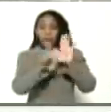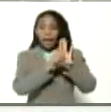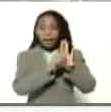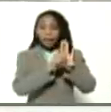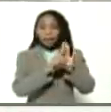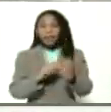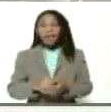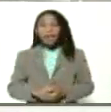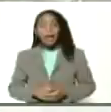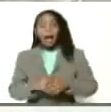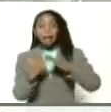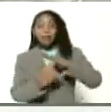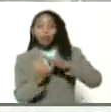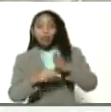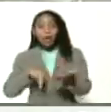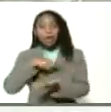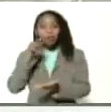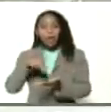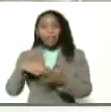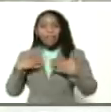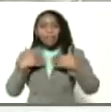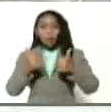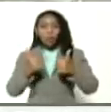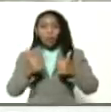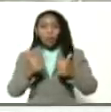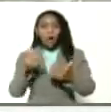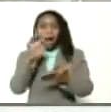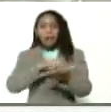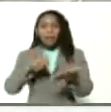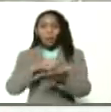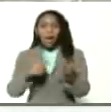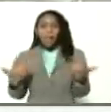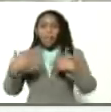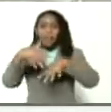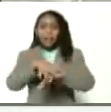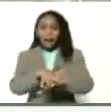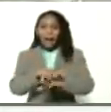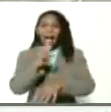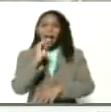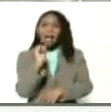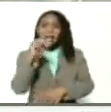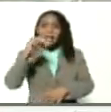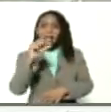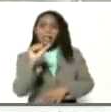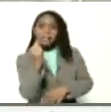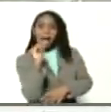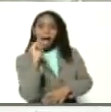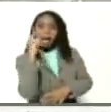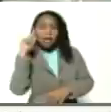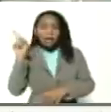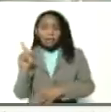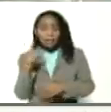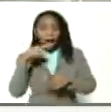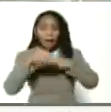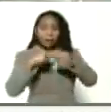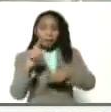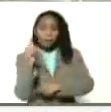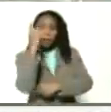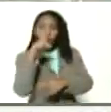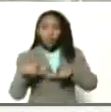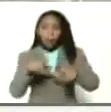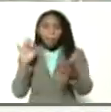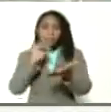Instituto Nacional de Salud Agrícola Integral, el INSAI, contempla, entre otras cosas, en primer lugar, la